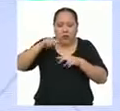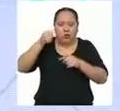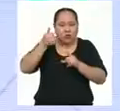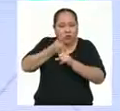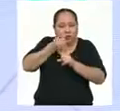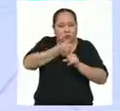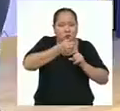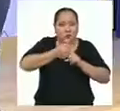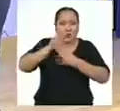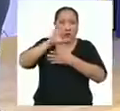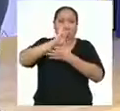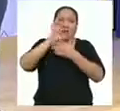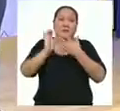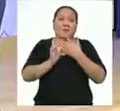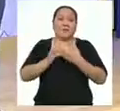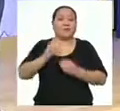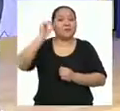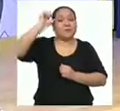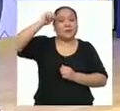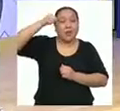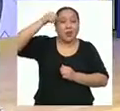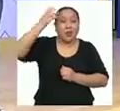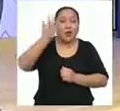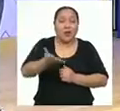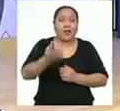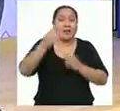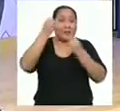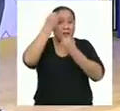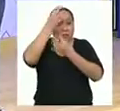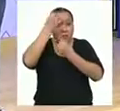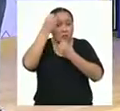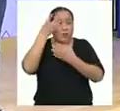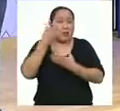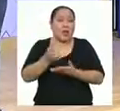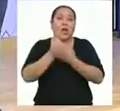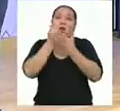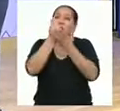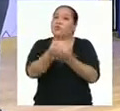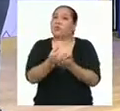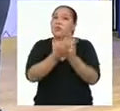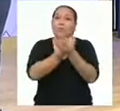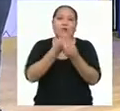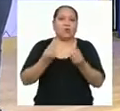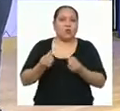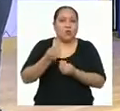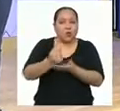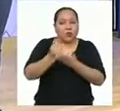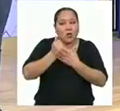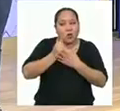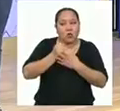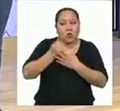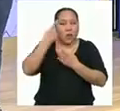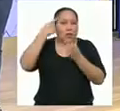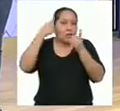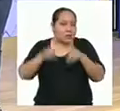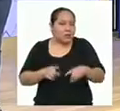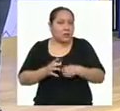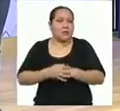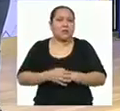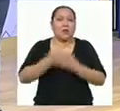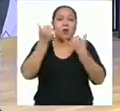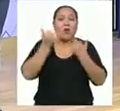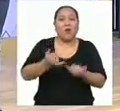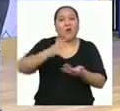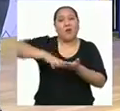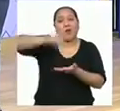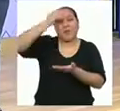características. Recuerden que la información es de gran utilidad y nos ayuda a tomar decisiones. Hoy,